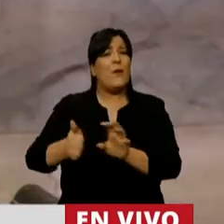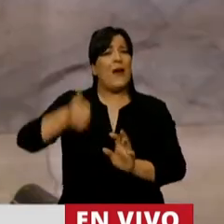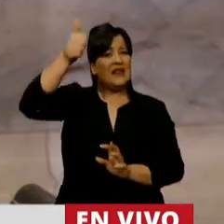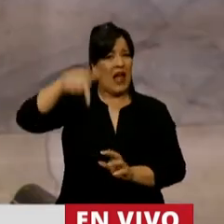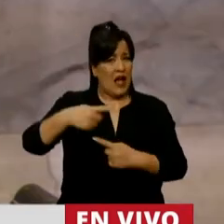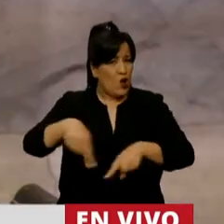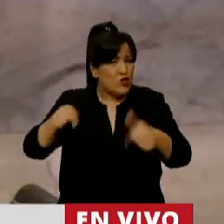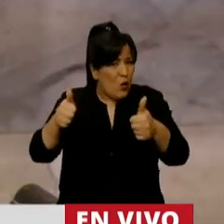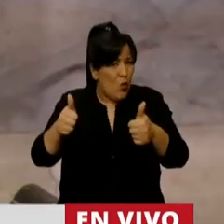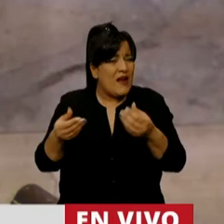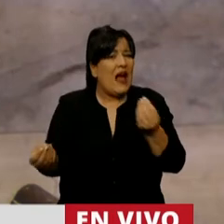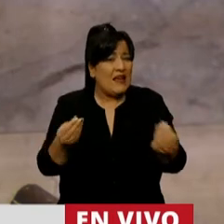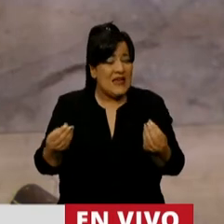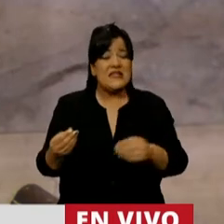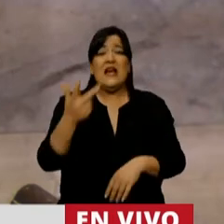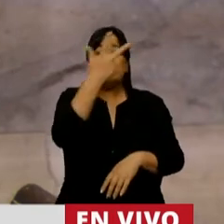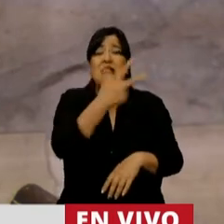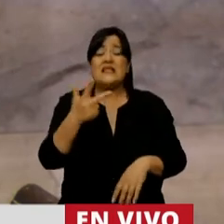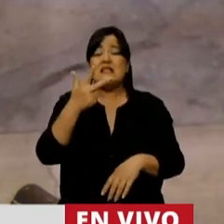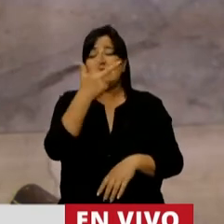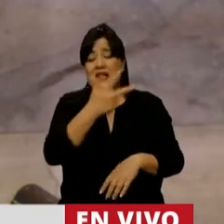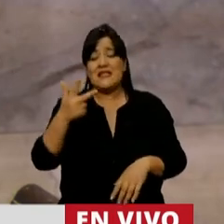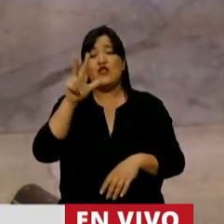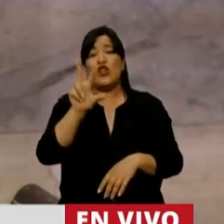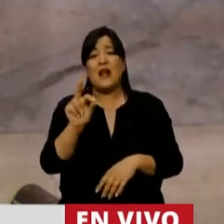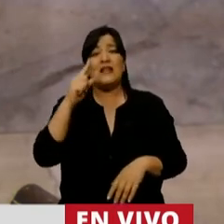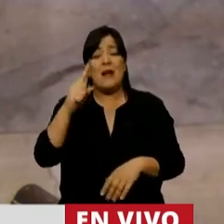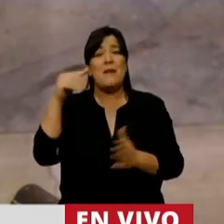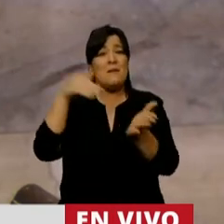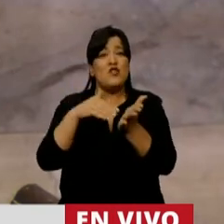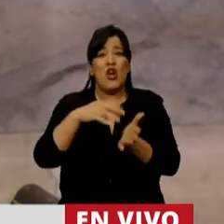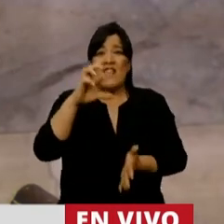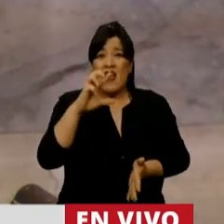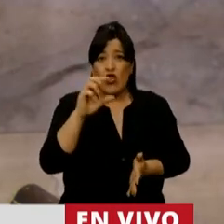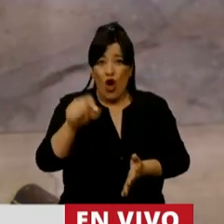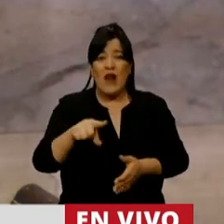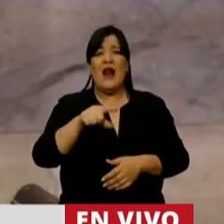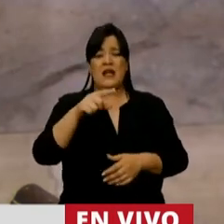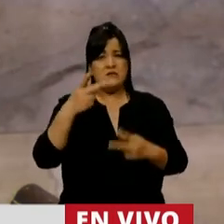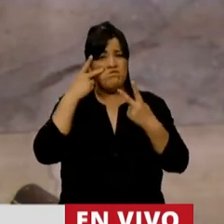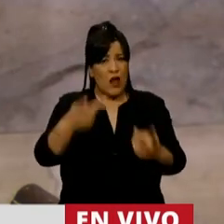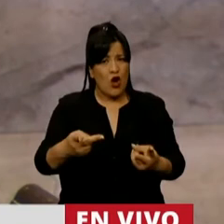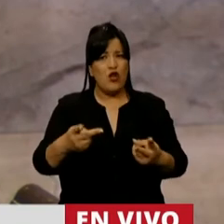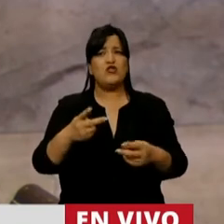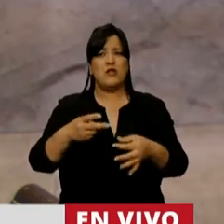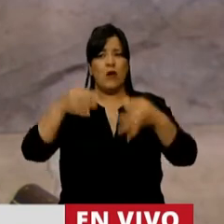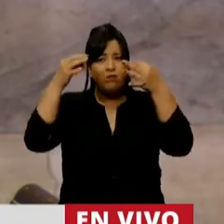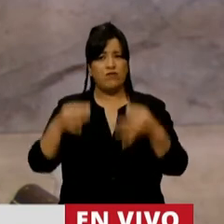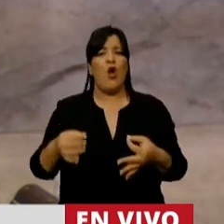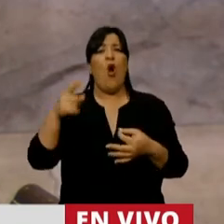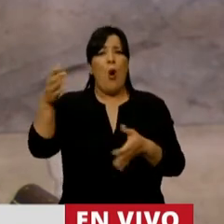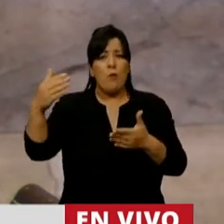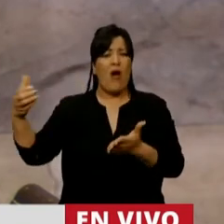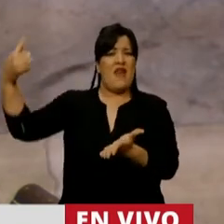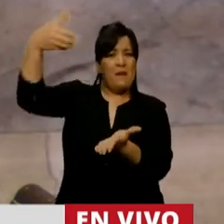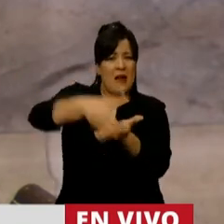tenemos, que hay 330.000 millones de dólares de argentinos reconocidos como activos capaces de